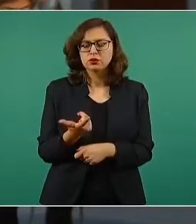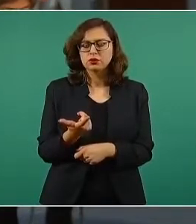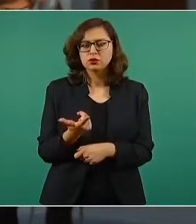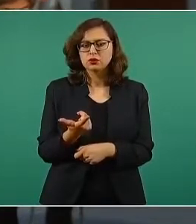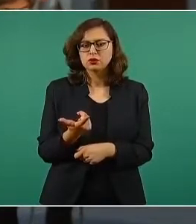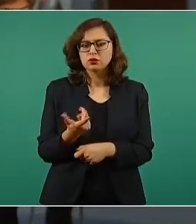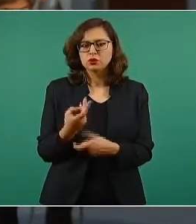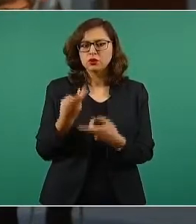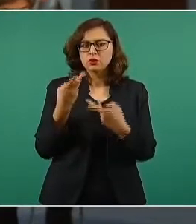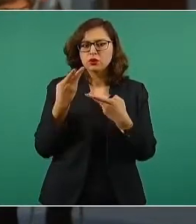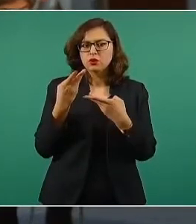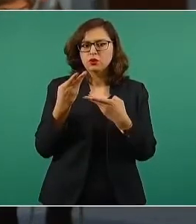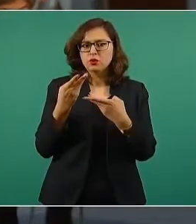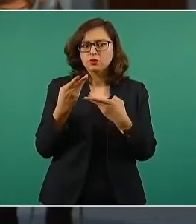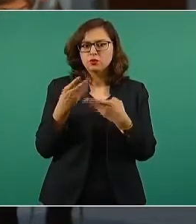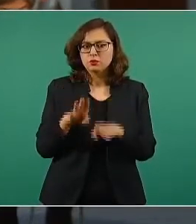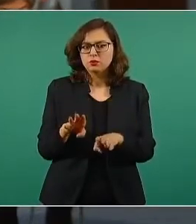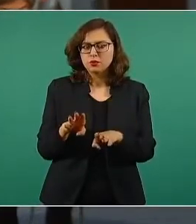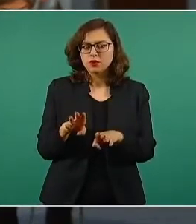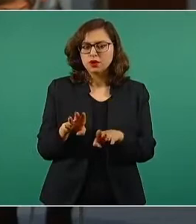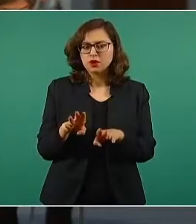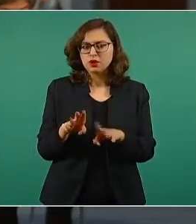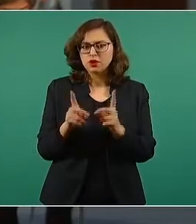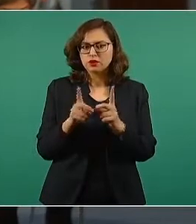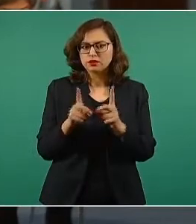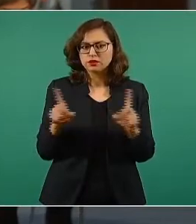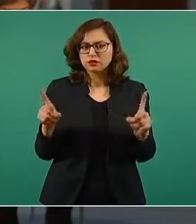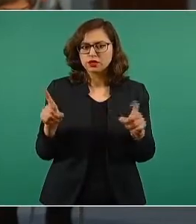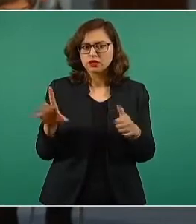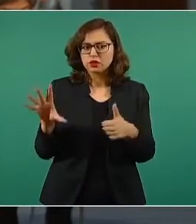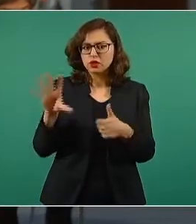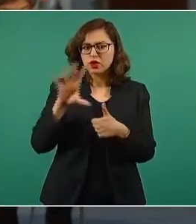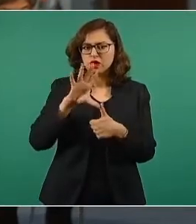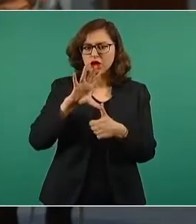de Desarrollo de América del Norte.